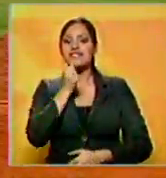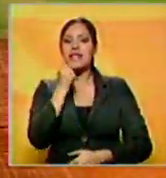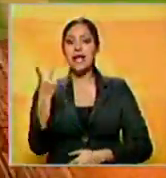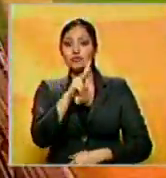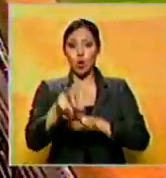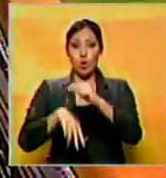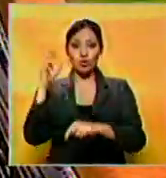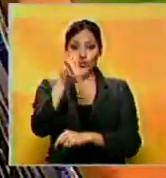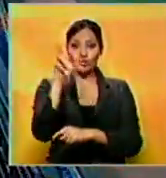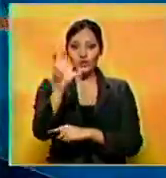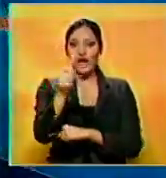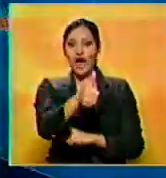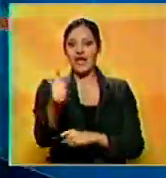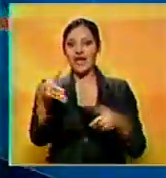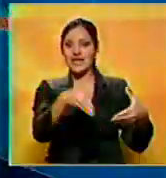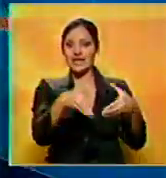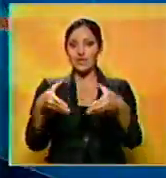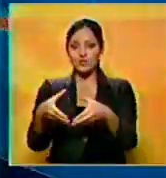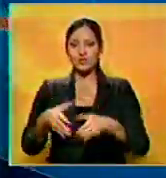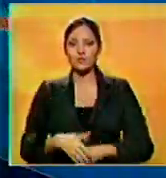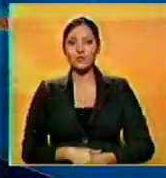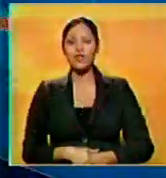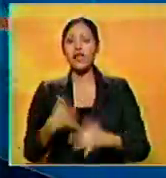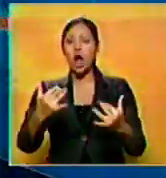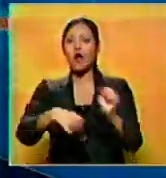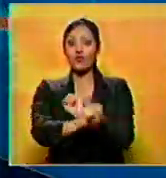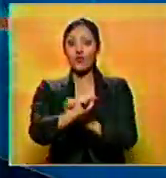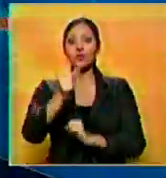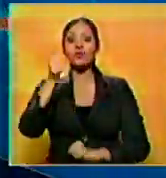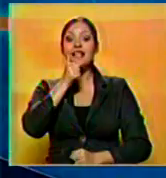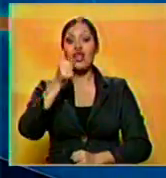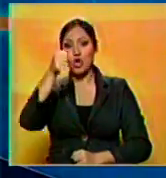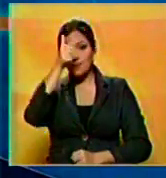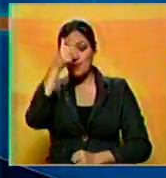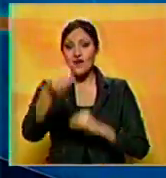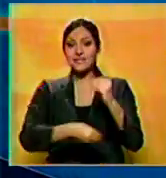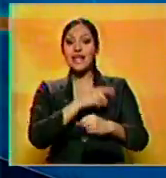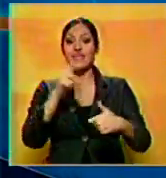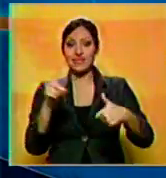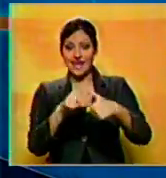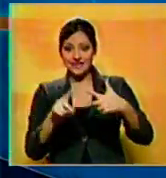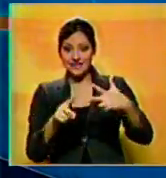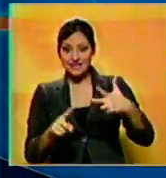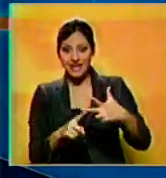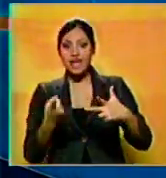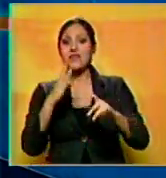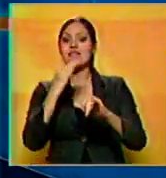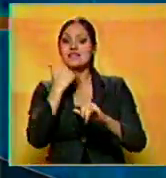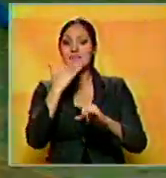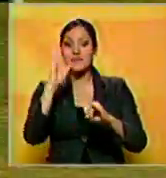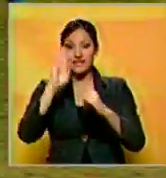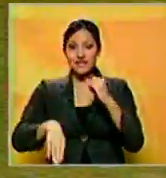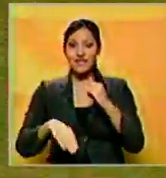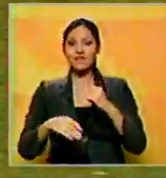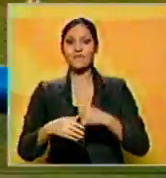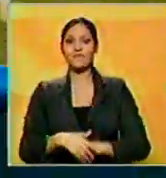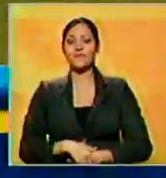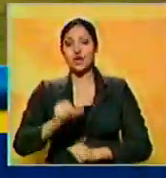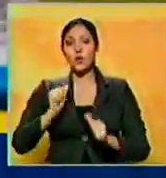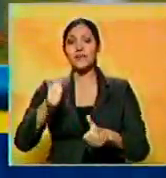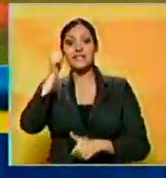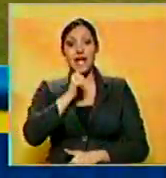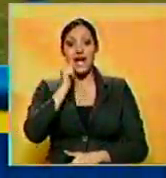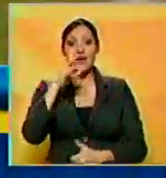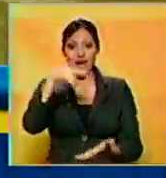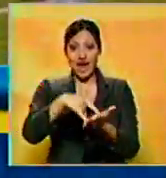Cris Jodio. Pasamos al fútbol porque este fin de semana se jugará la tercera jornada del torneo clausura. La acción comienza este sábado